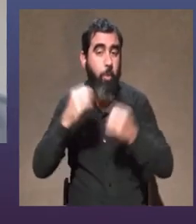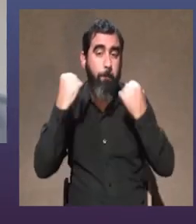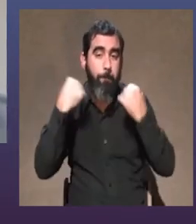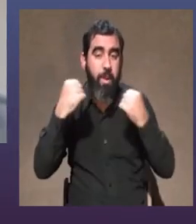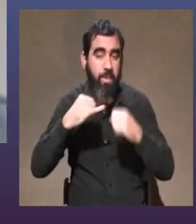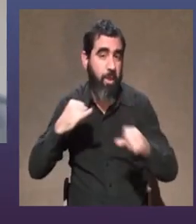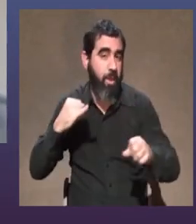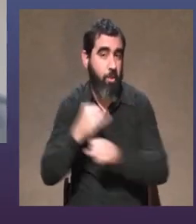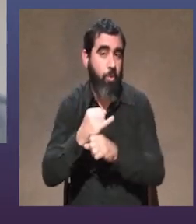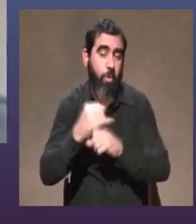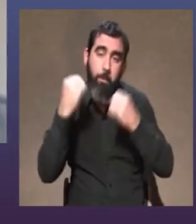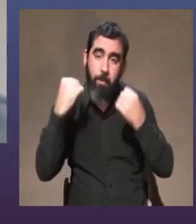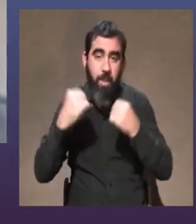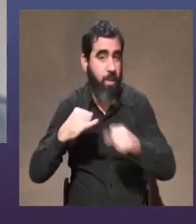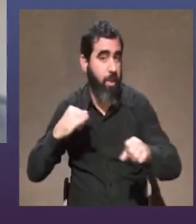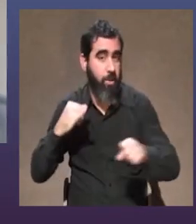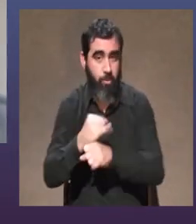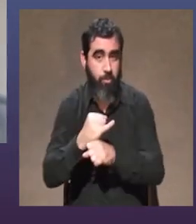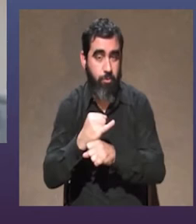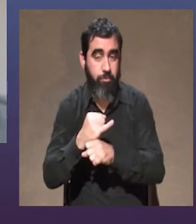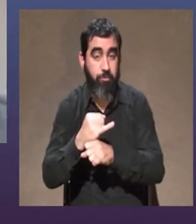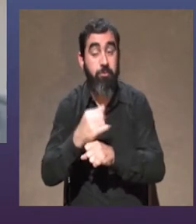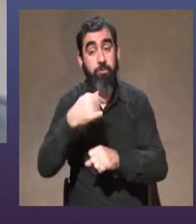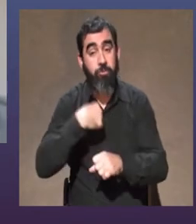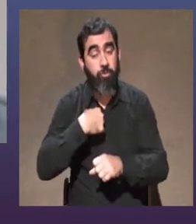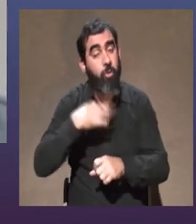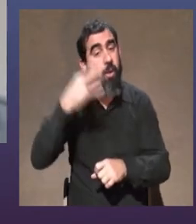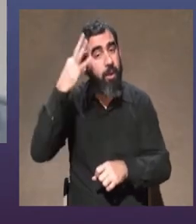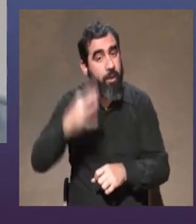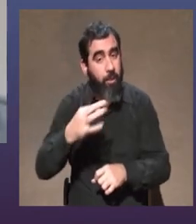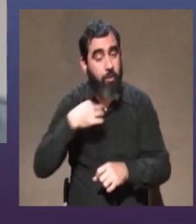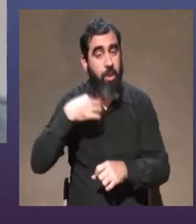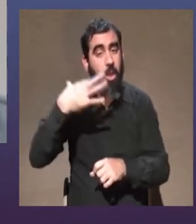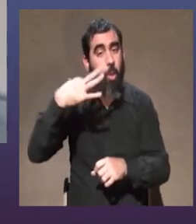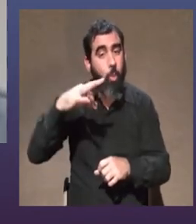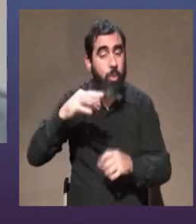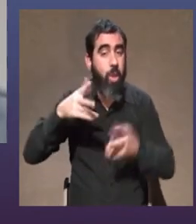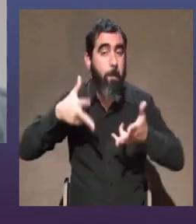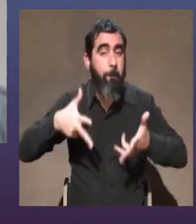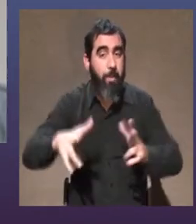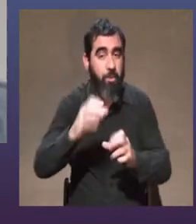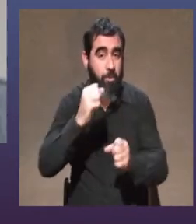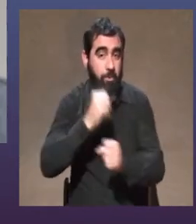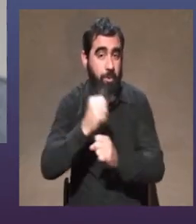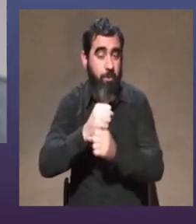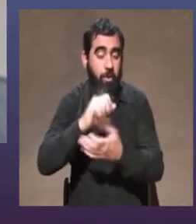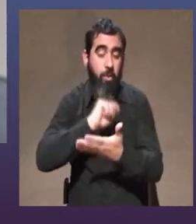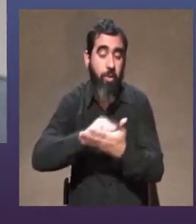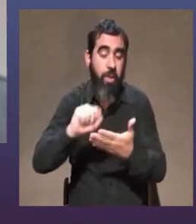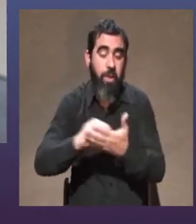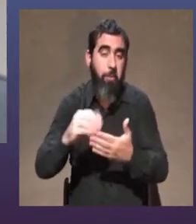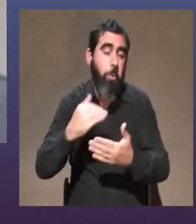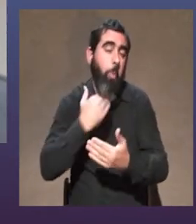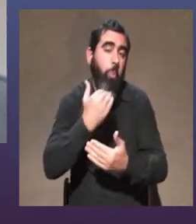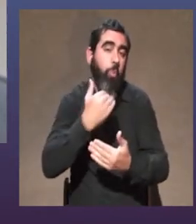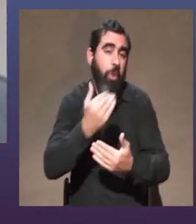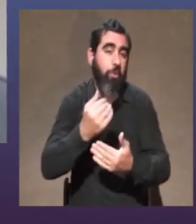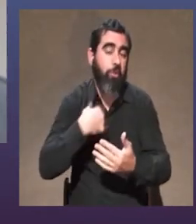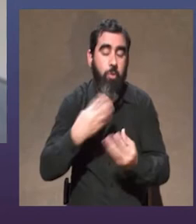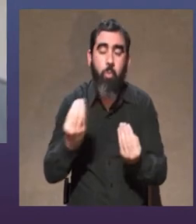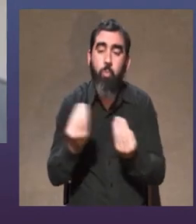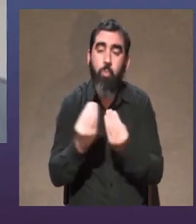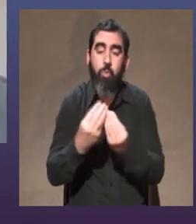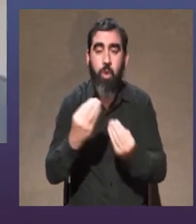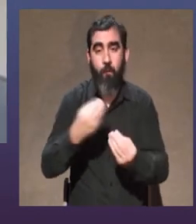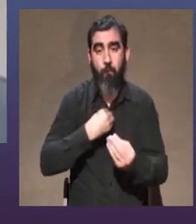y creo que mi única metodología es como escribir desde el no saber. Yo tuve mucha voluntad de formarme a nivel teatral, pero no pude,